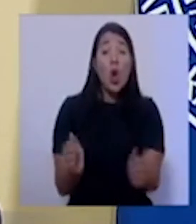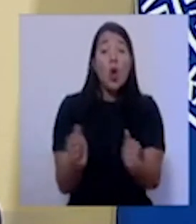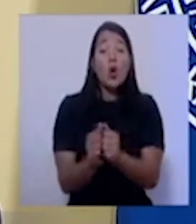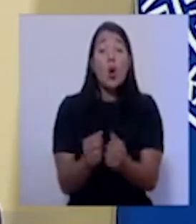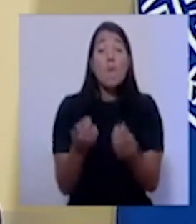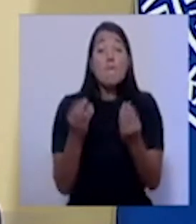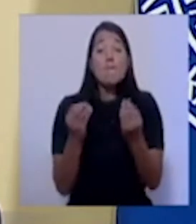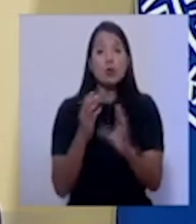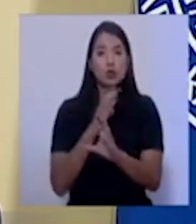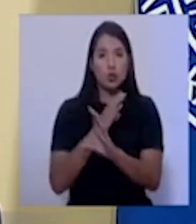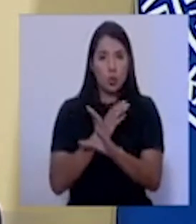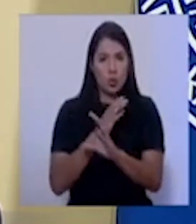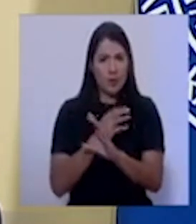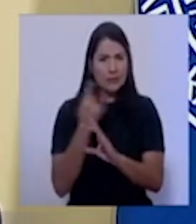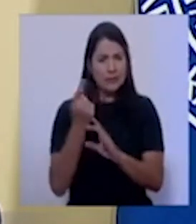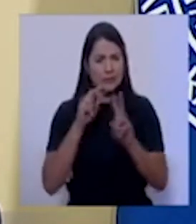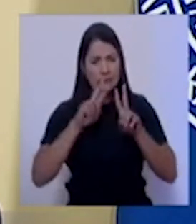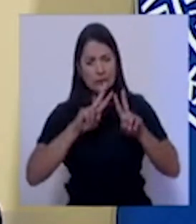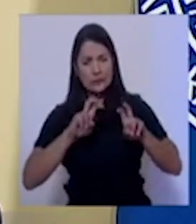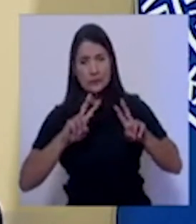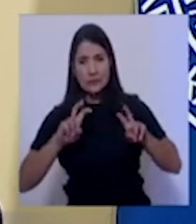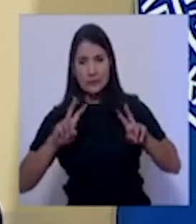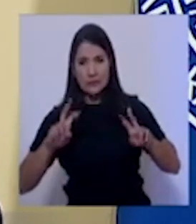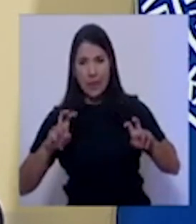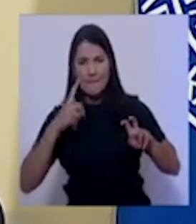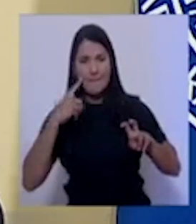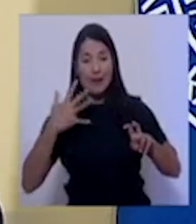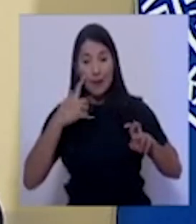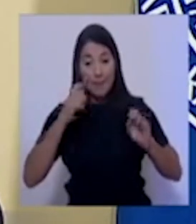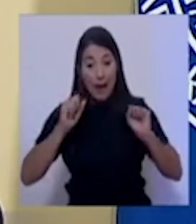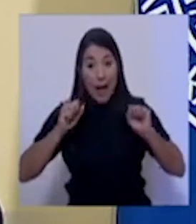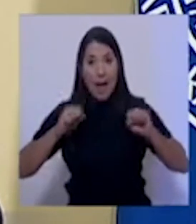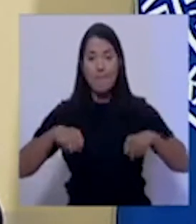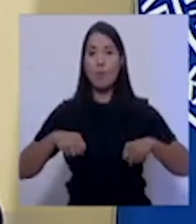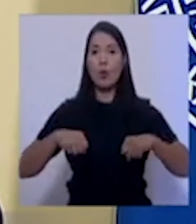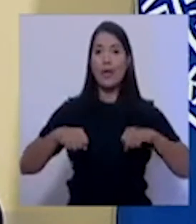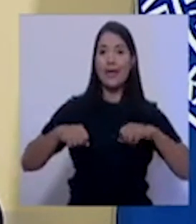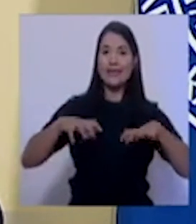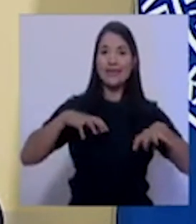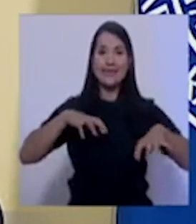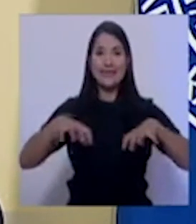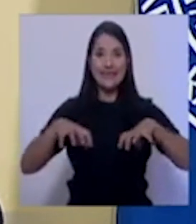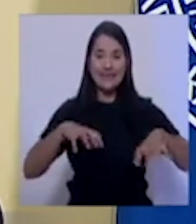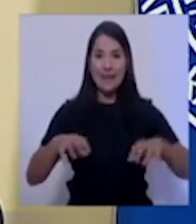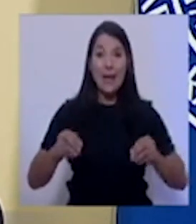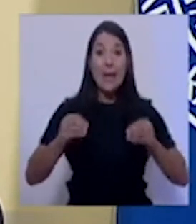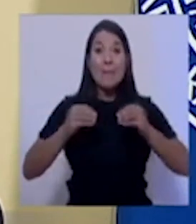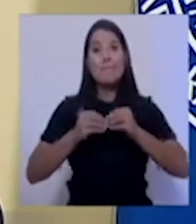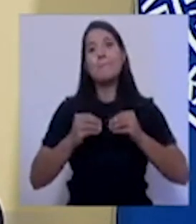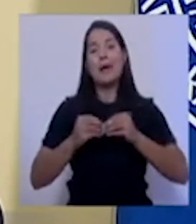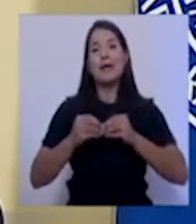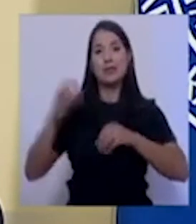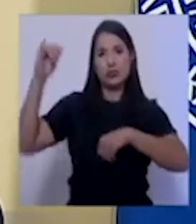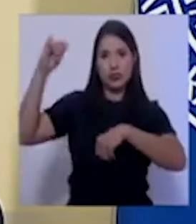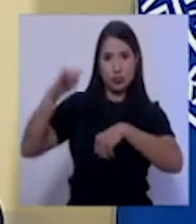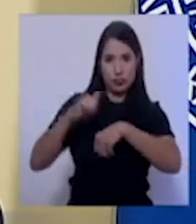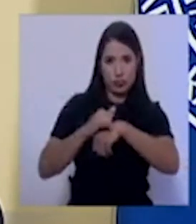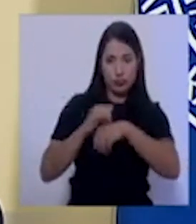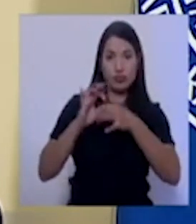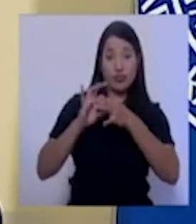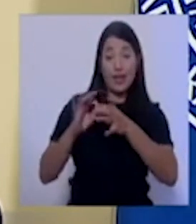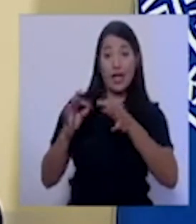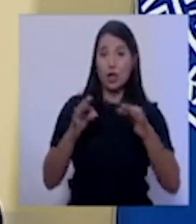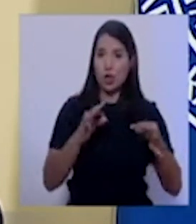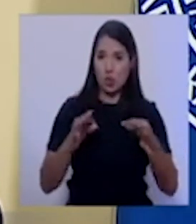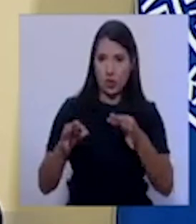analizados en la dirección de la dinamización de la industria turística. Y quisiera reparar solo dos minutos en por